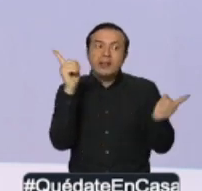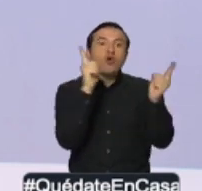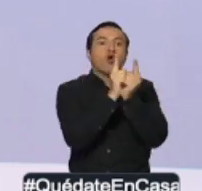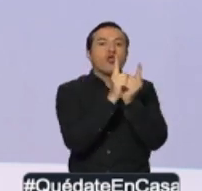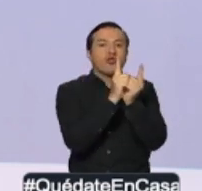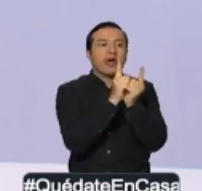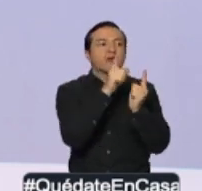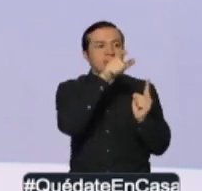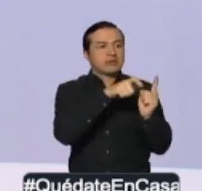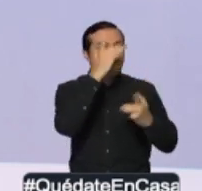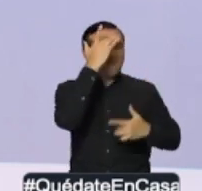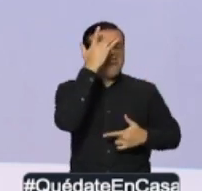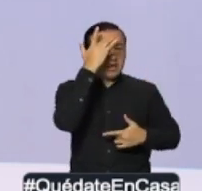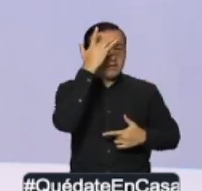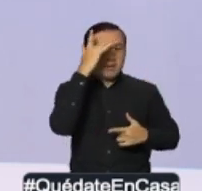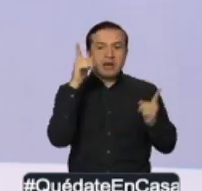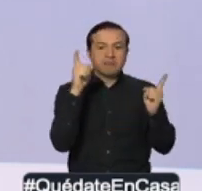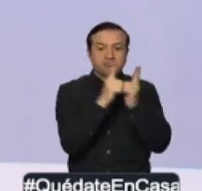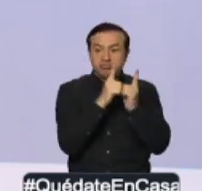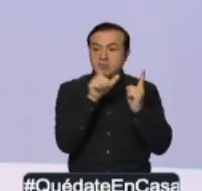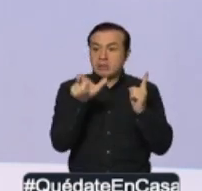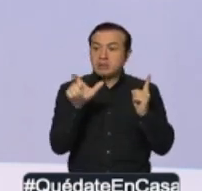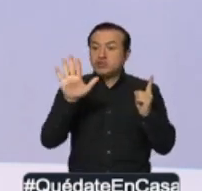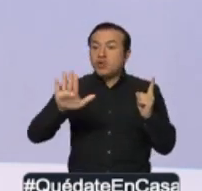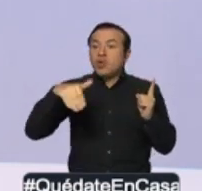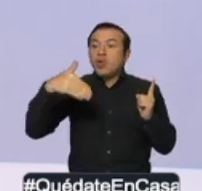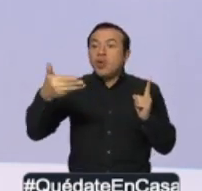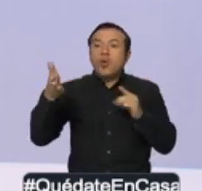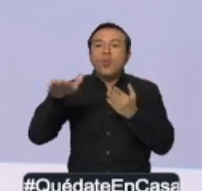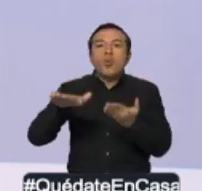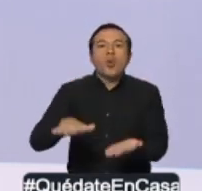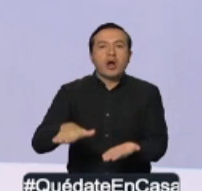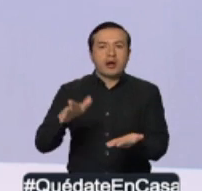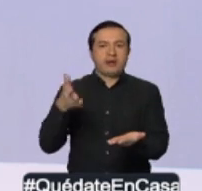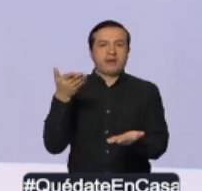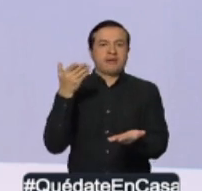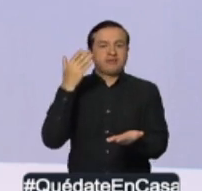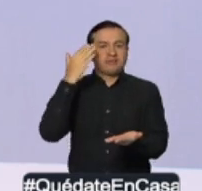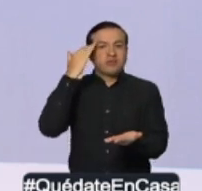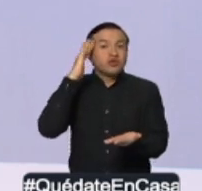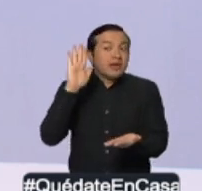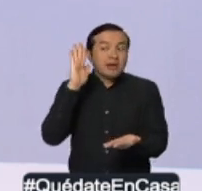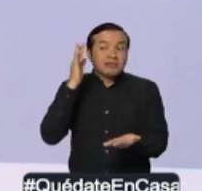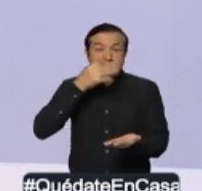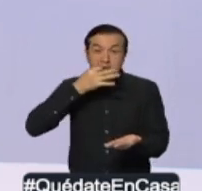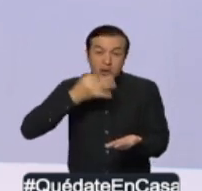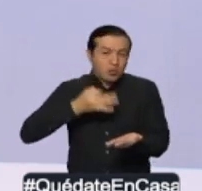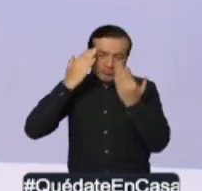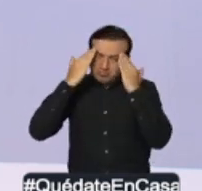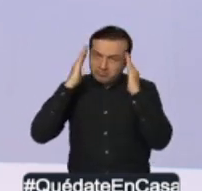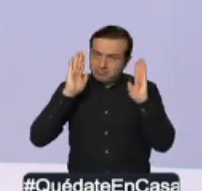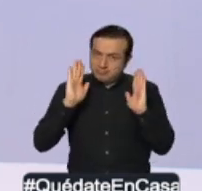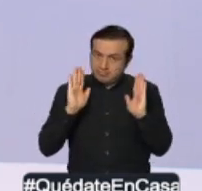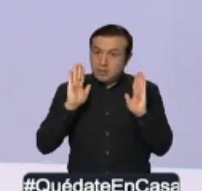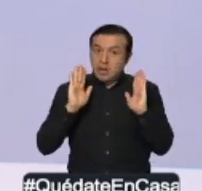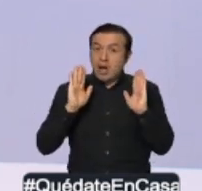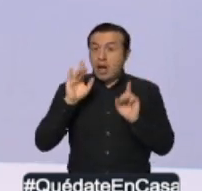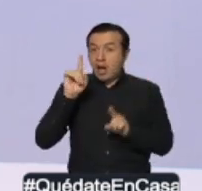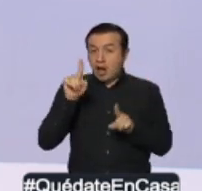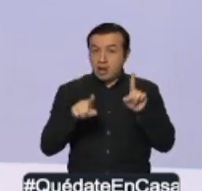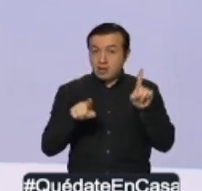positivos o con la localidad donde se está dando la transmisión o con casos sospechosos para quienes las pruebas